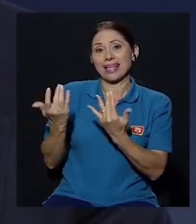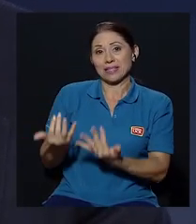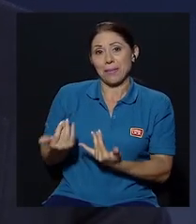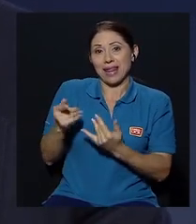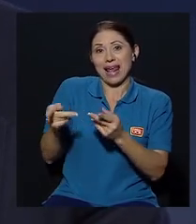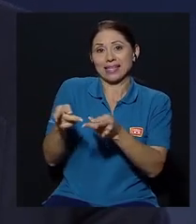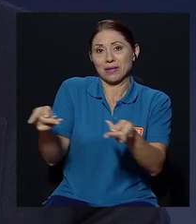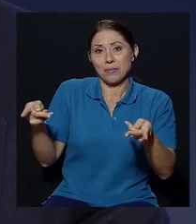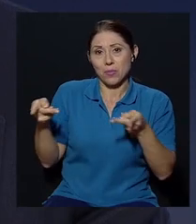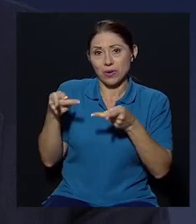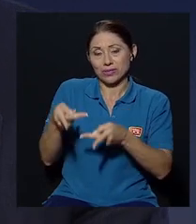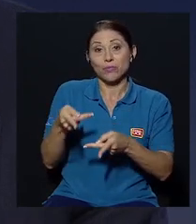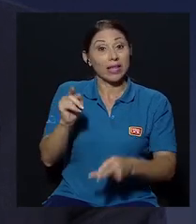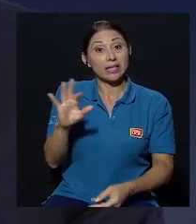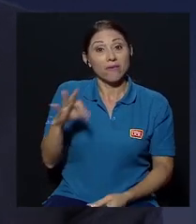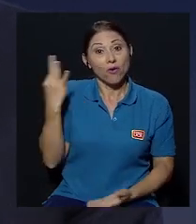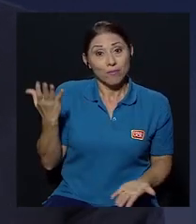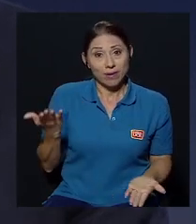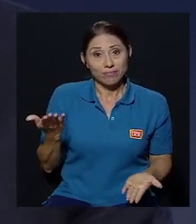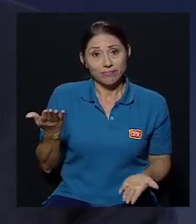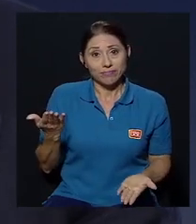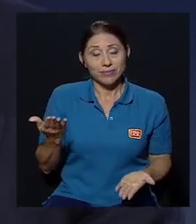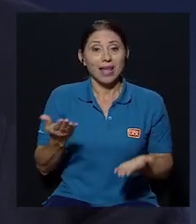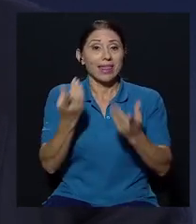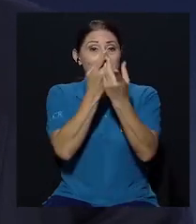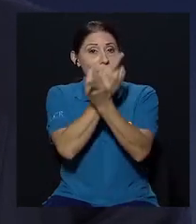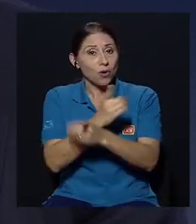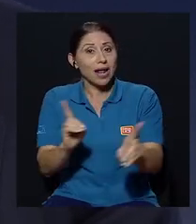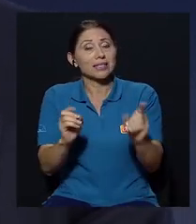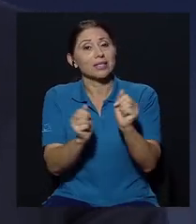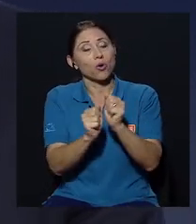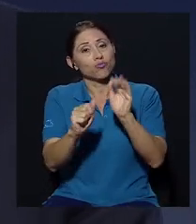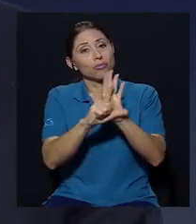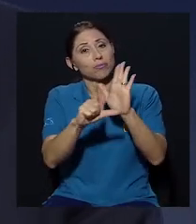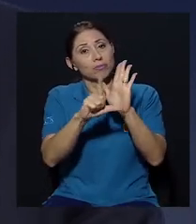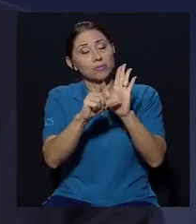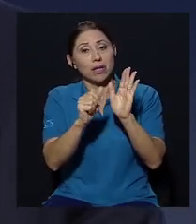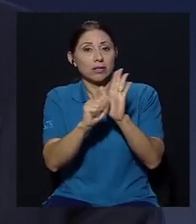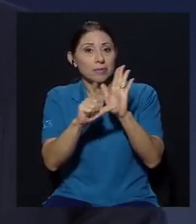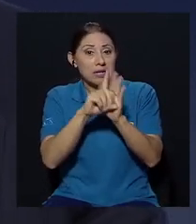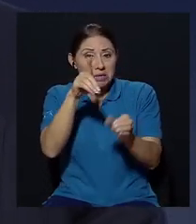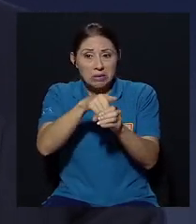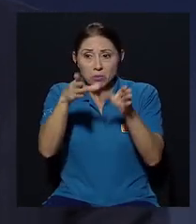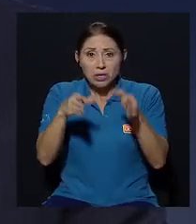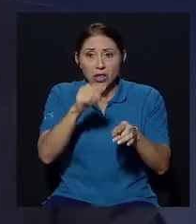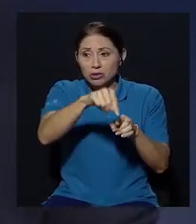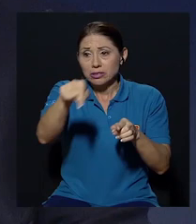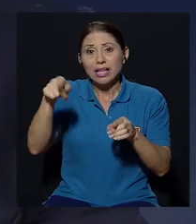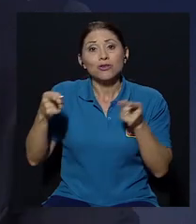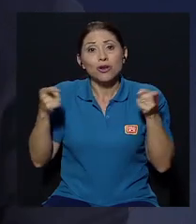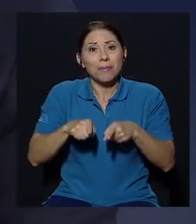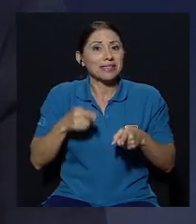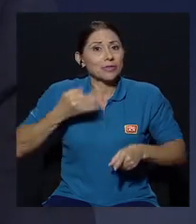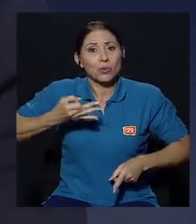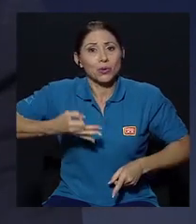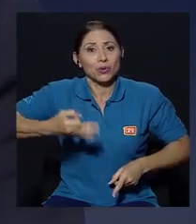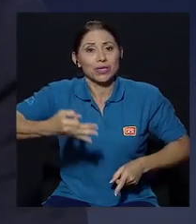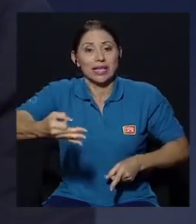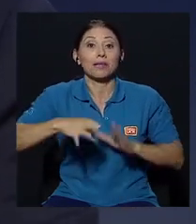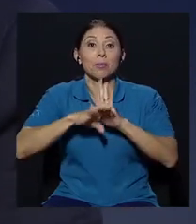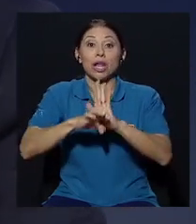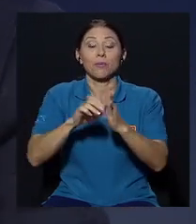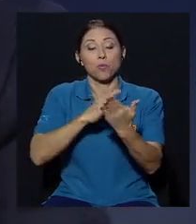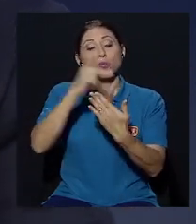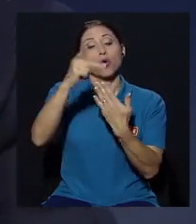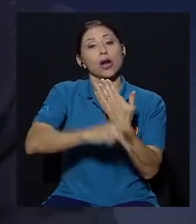esa es la forma es decir en las democracias parlamentarias eso es lo que ocurre es lo que es todos los días se acuerda un programa